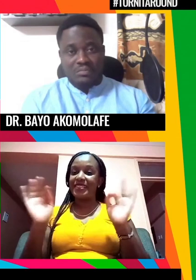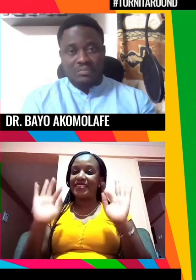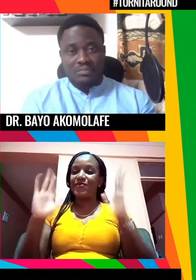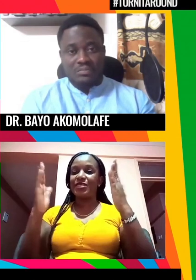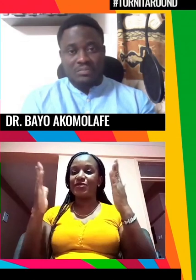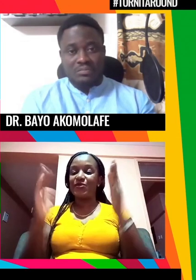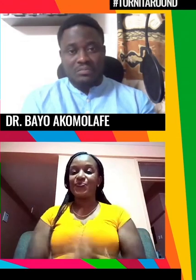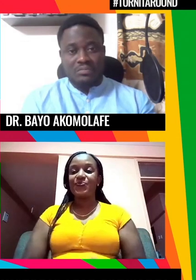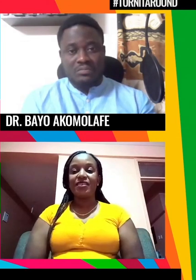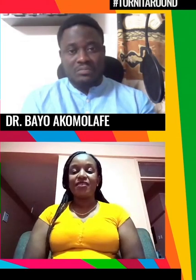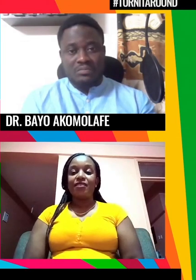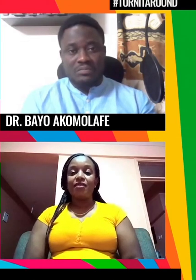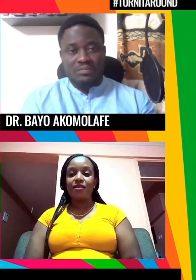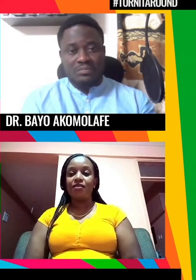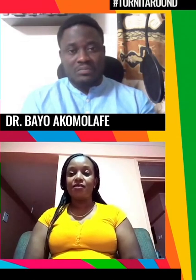gracias